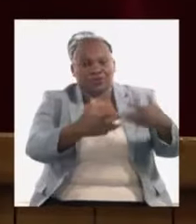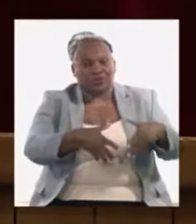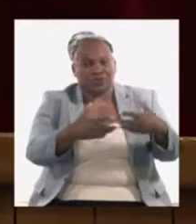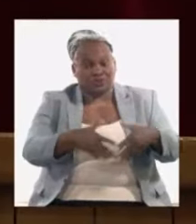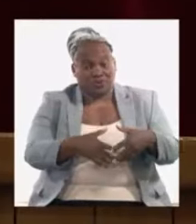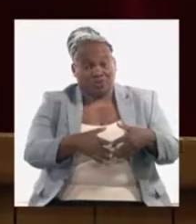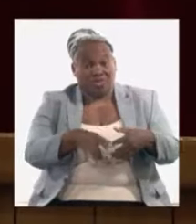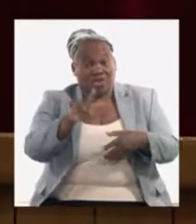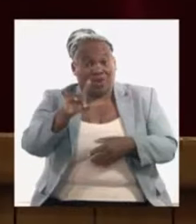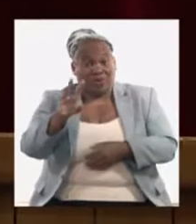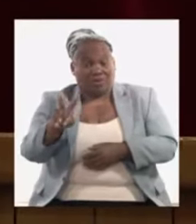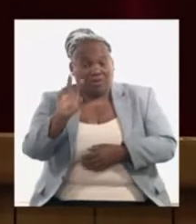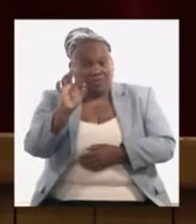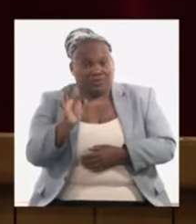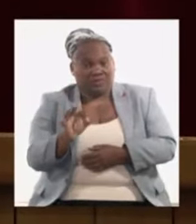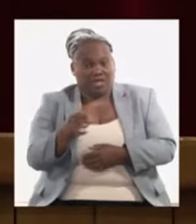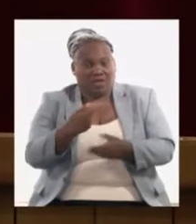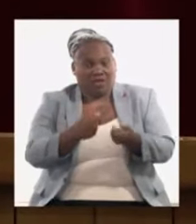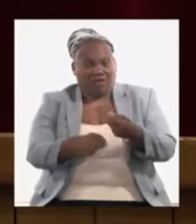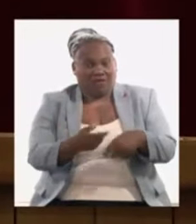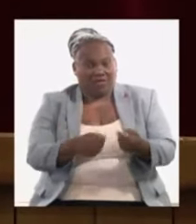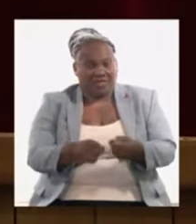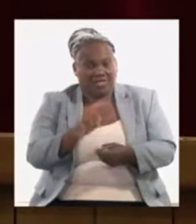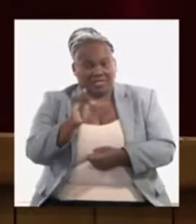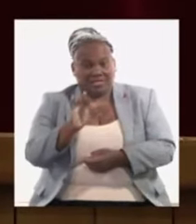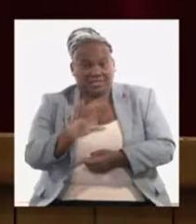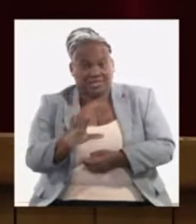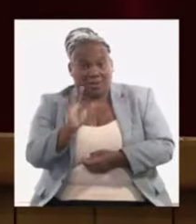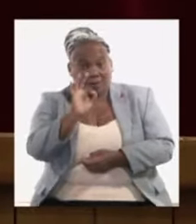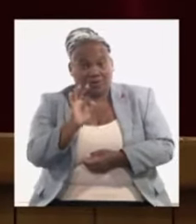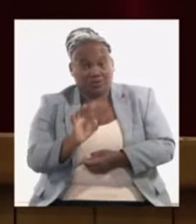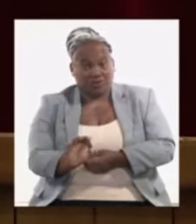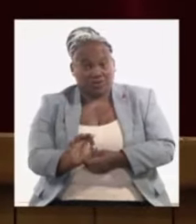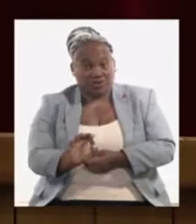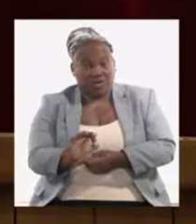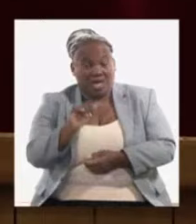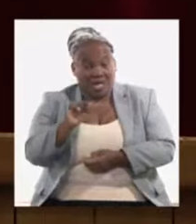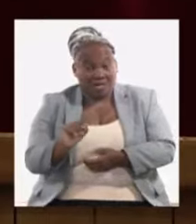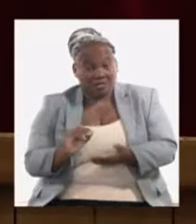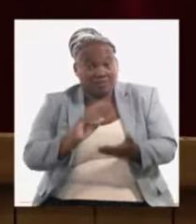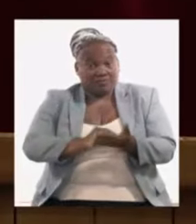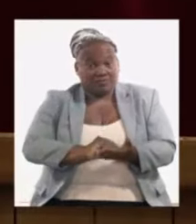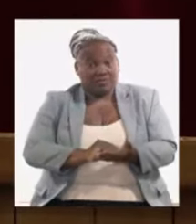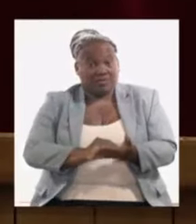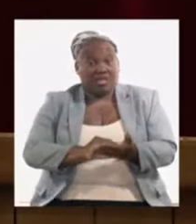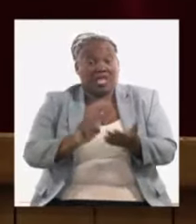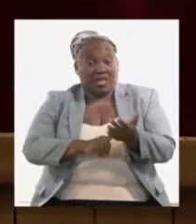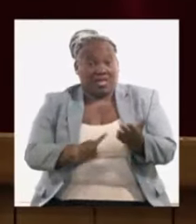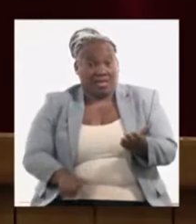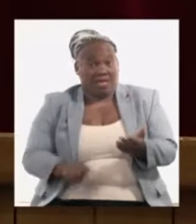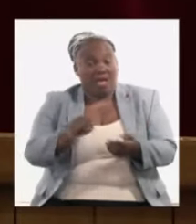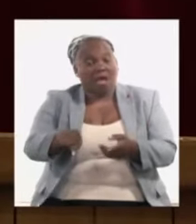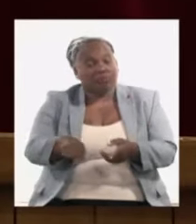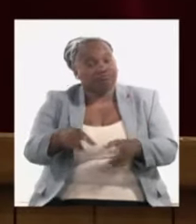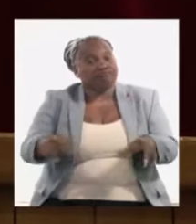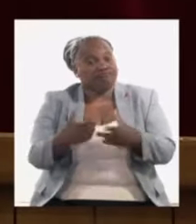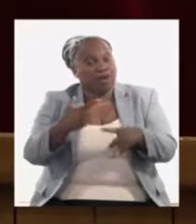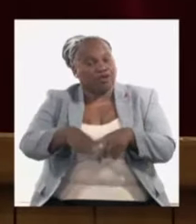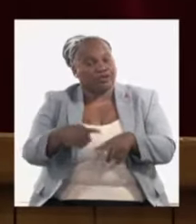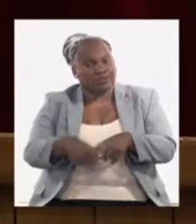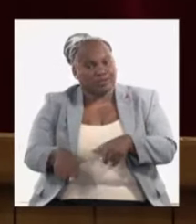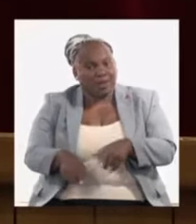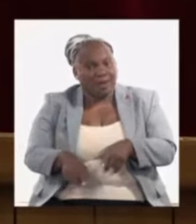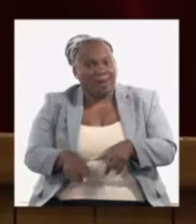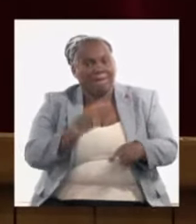92% de las ventas y el 75% de las exportaciones a ese que hay poner a la energía entonces hay que tomar otras medidas también de ahorro en el sector